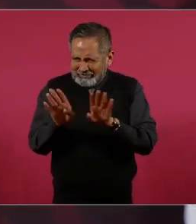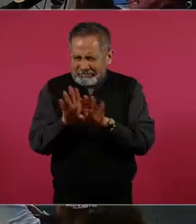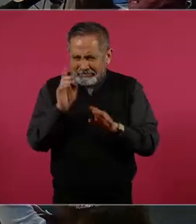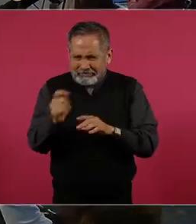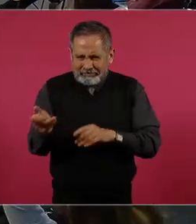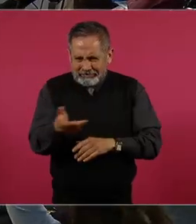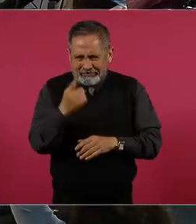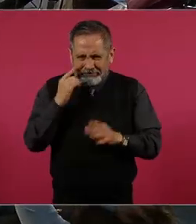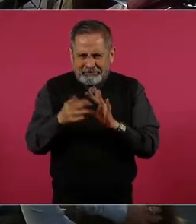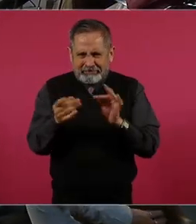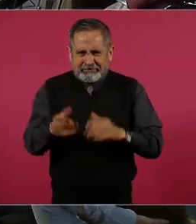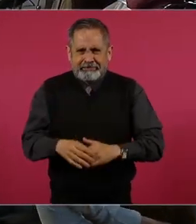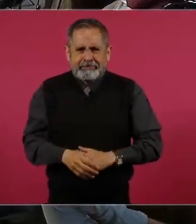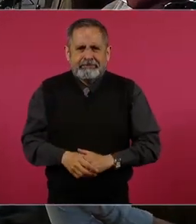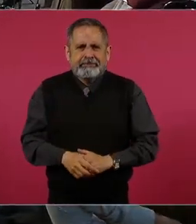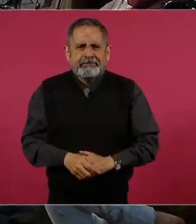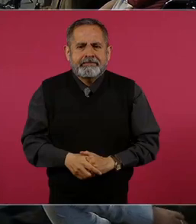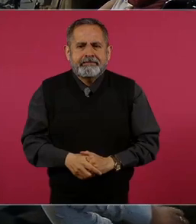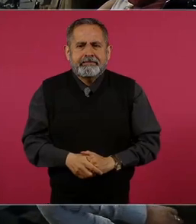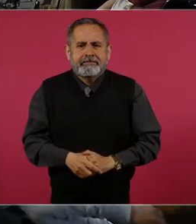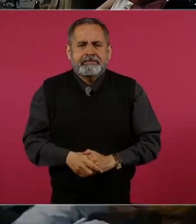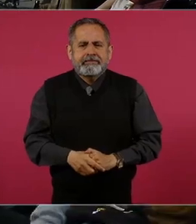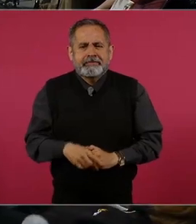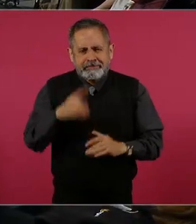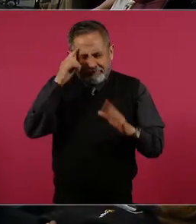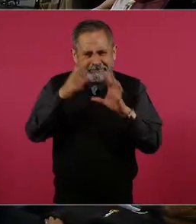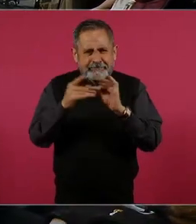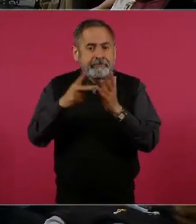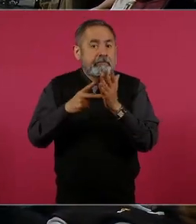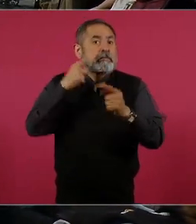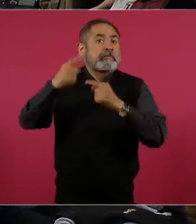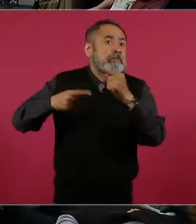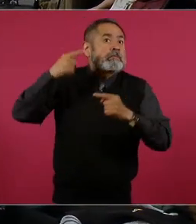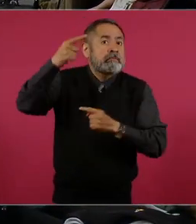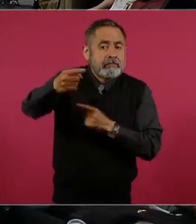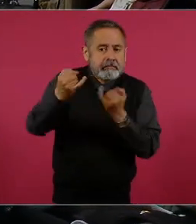A ver, para que no se repita.